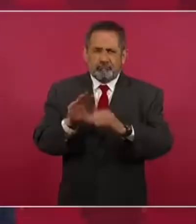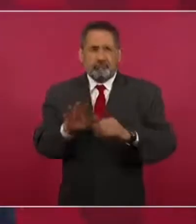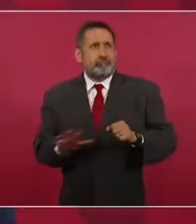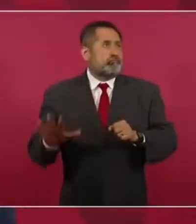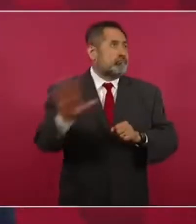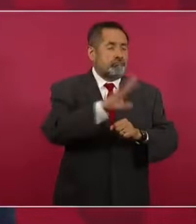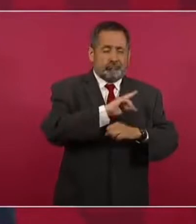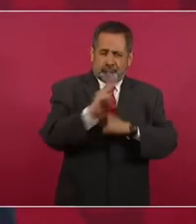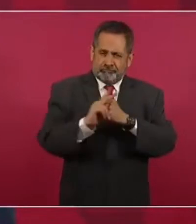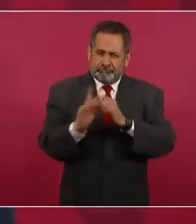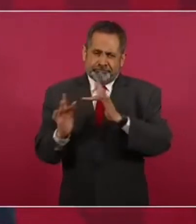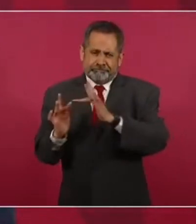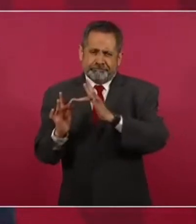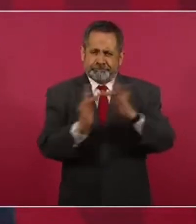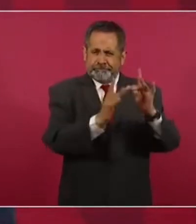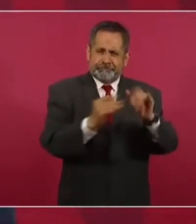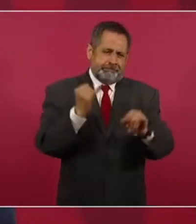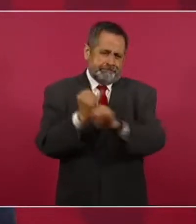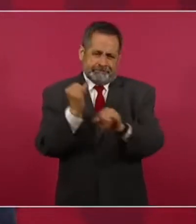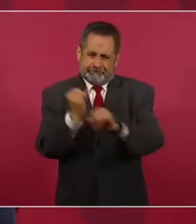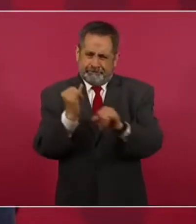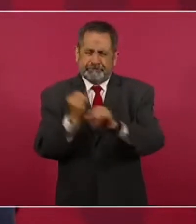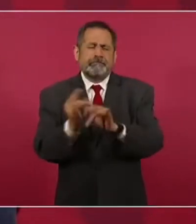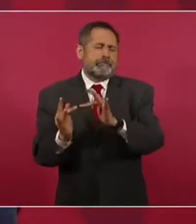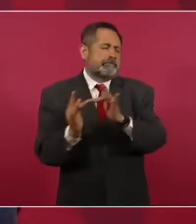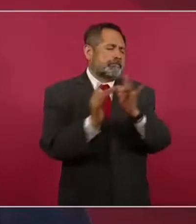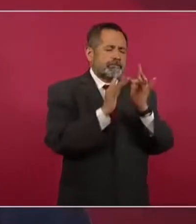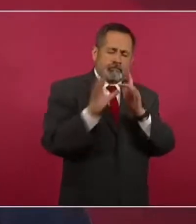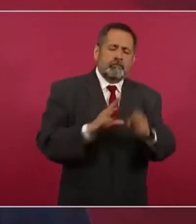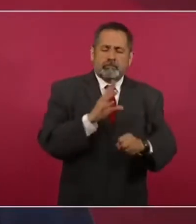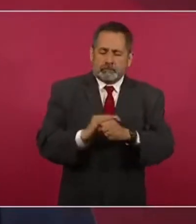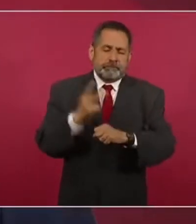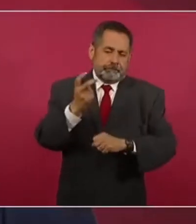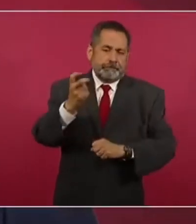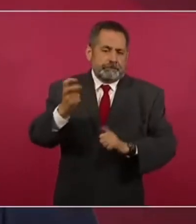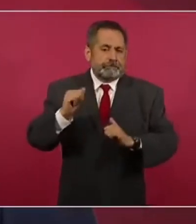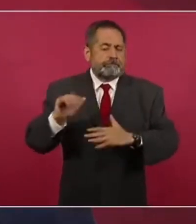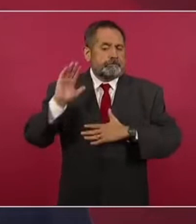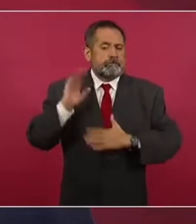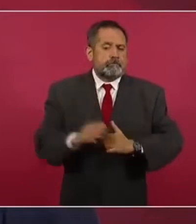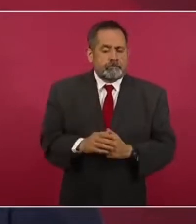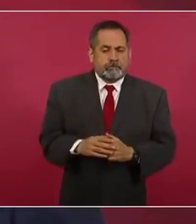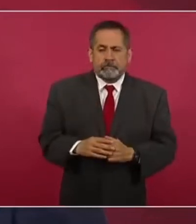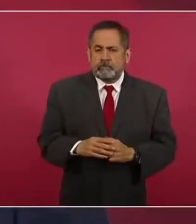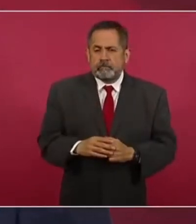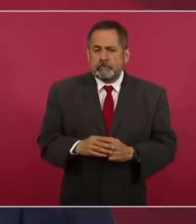a todo el país con internet, ese es el compromiso. Y le voy a pedir